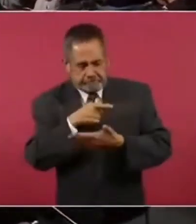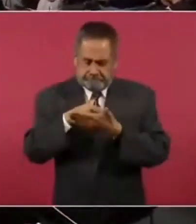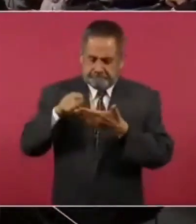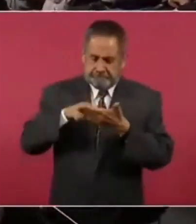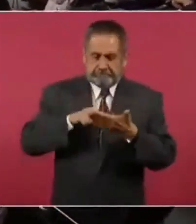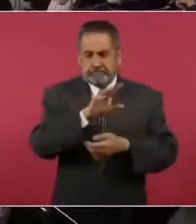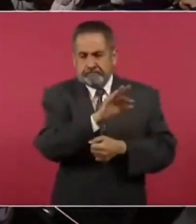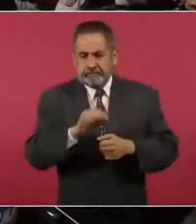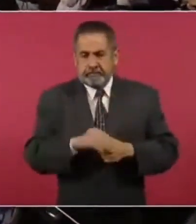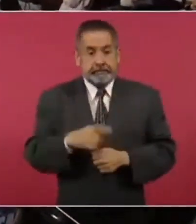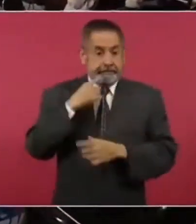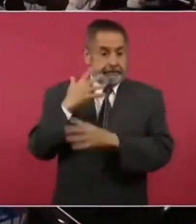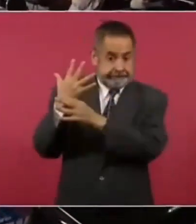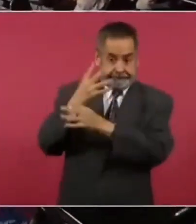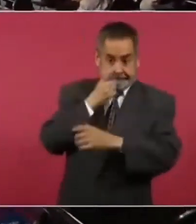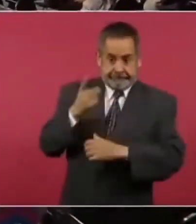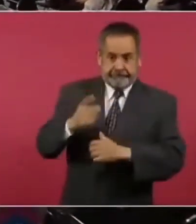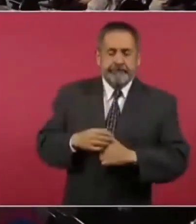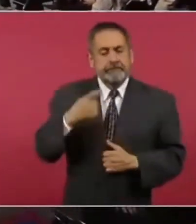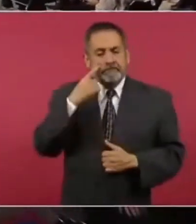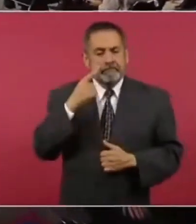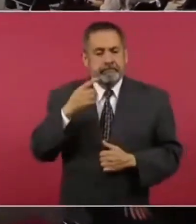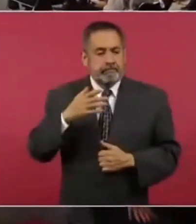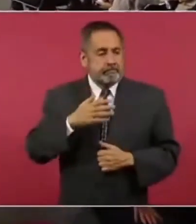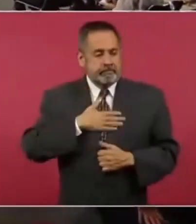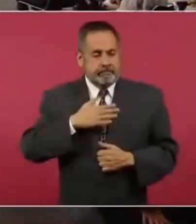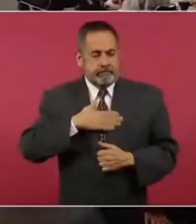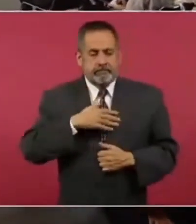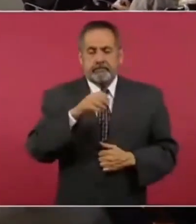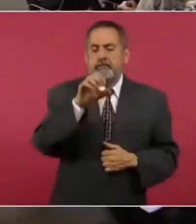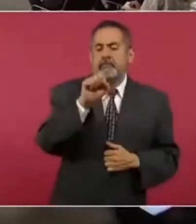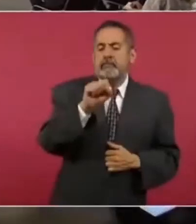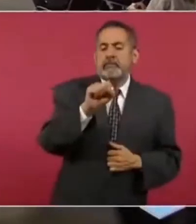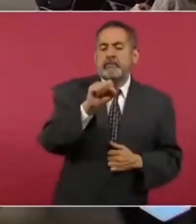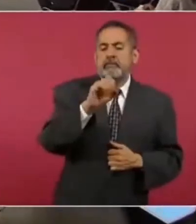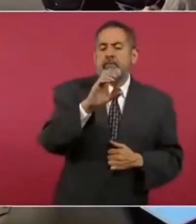nuestra corte decía don Daniel